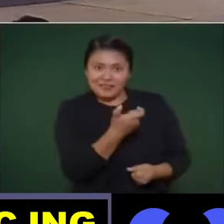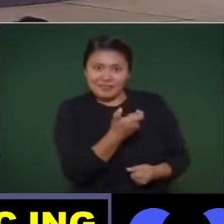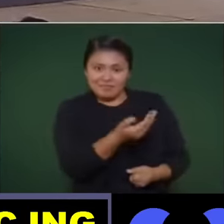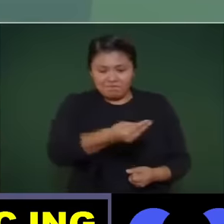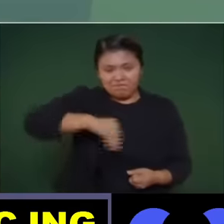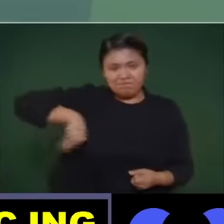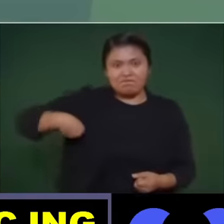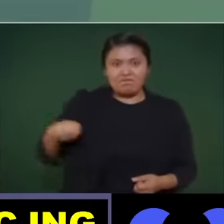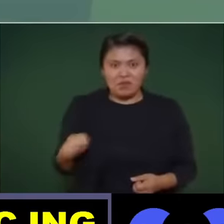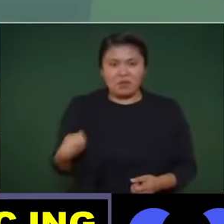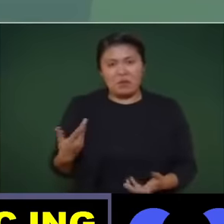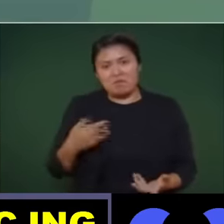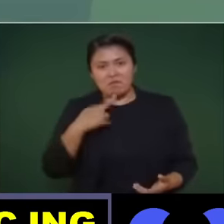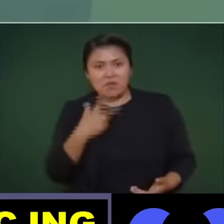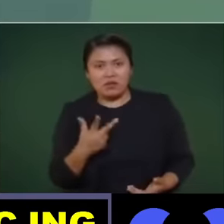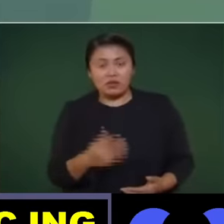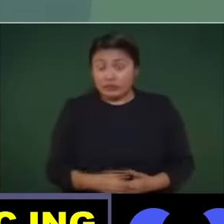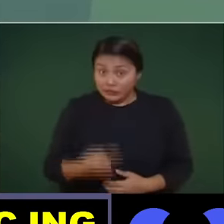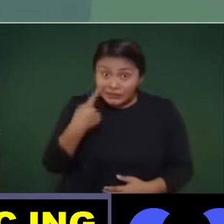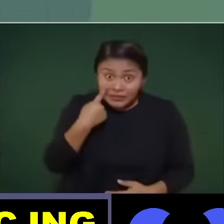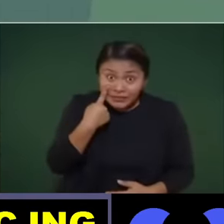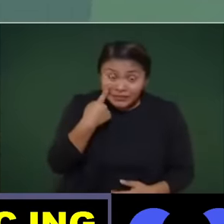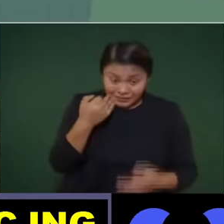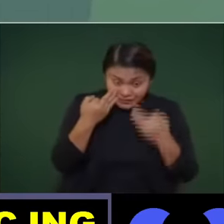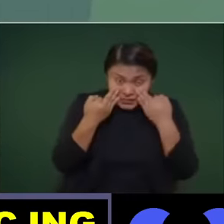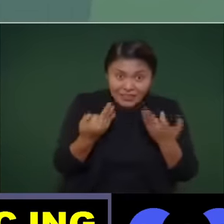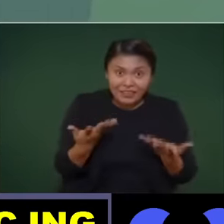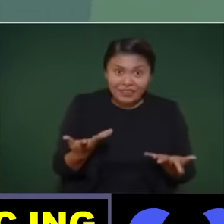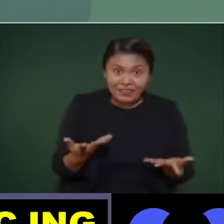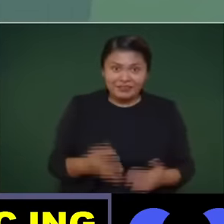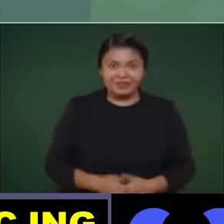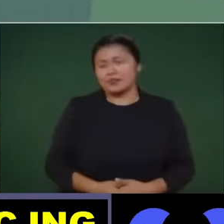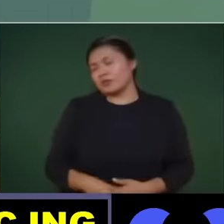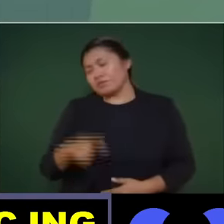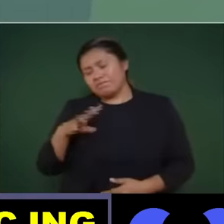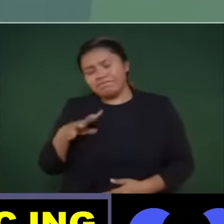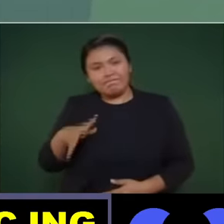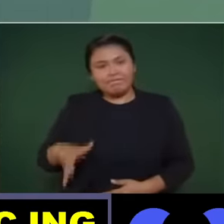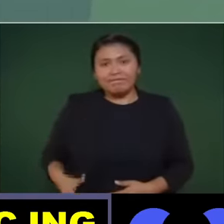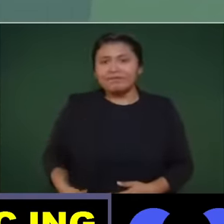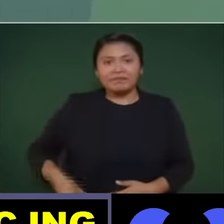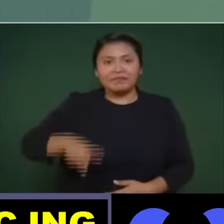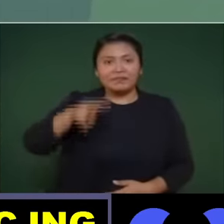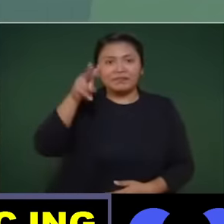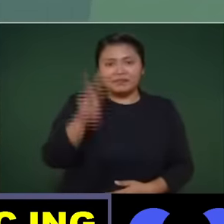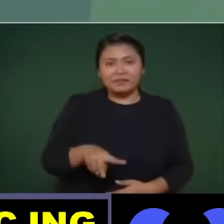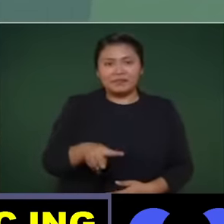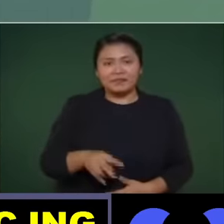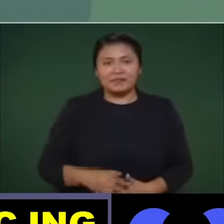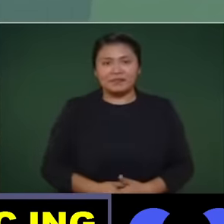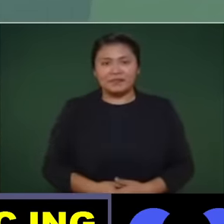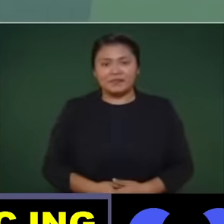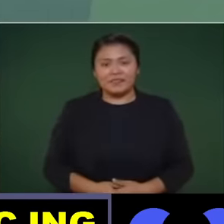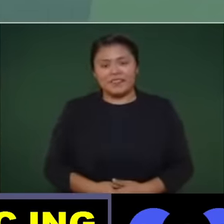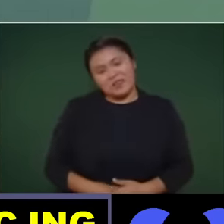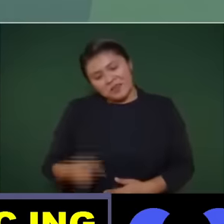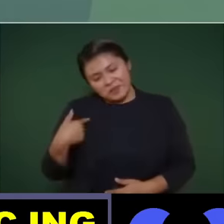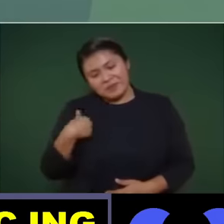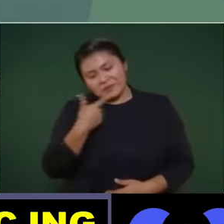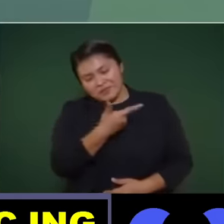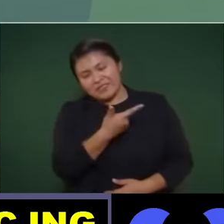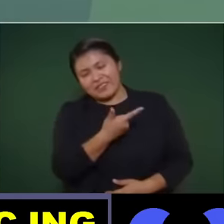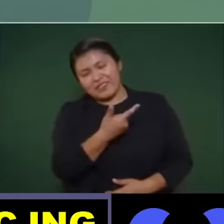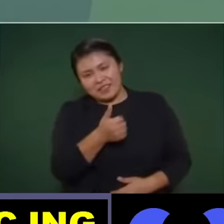Fíjense lo que esto representa. Es un orgullo contar con el apoyo